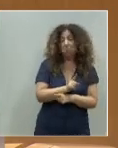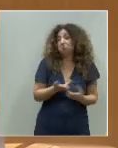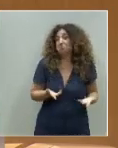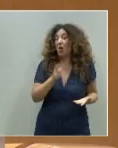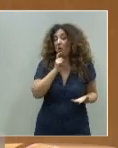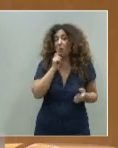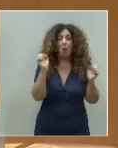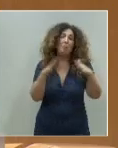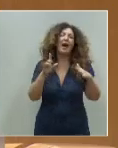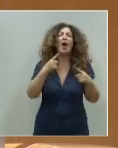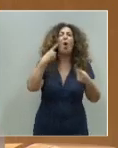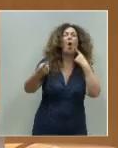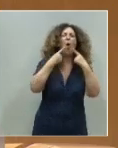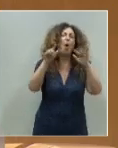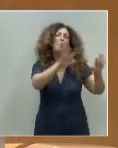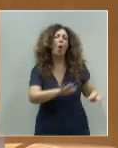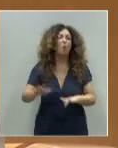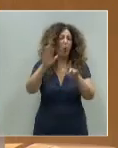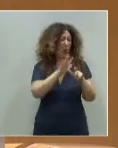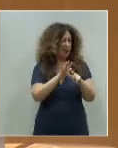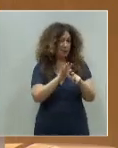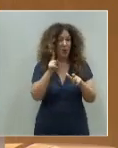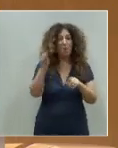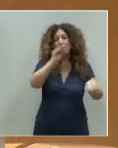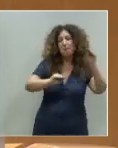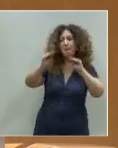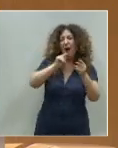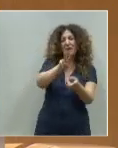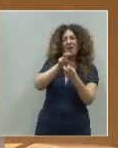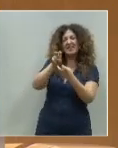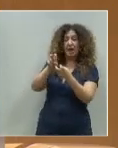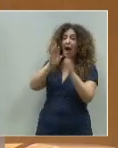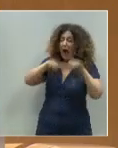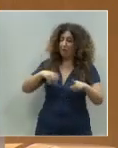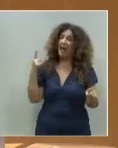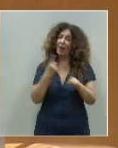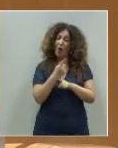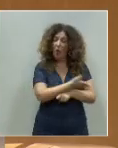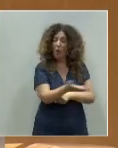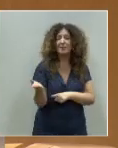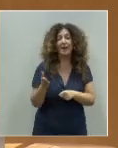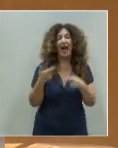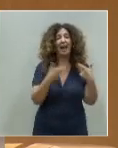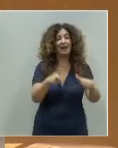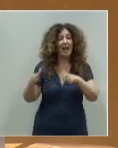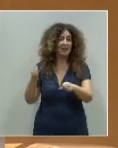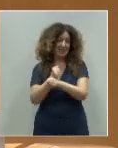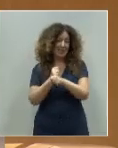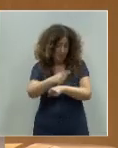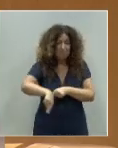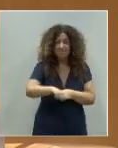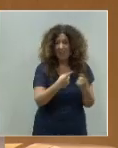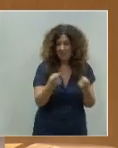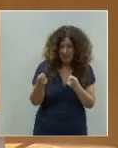es populismo. Y el populismo y la demagogia fiscal se vuelven contra de las clases trabajadoras, que son las que necesitan precisamente